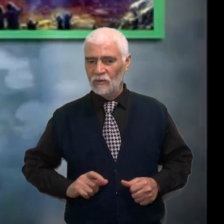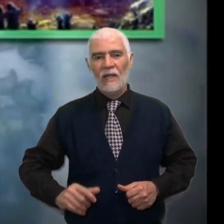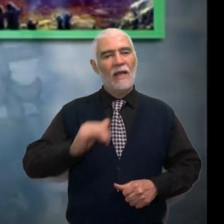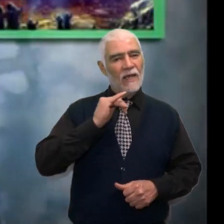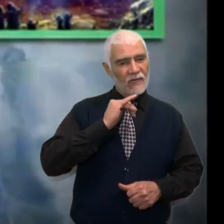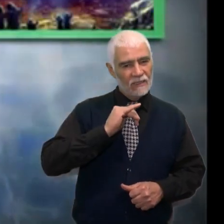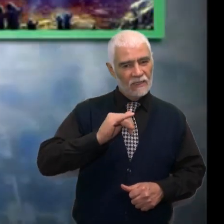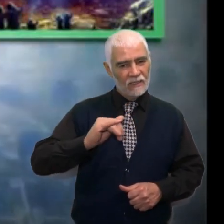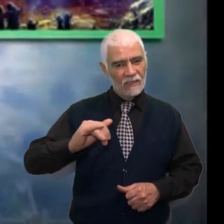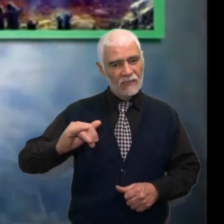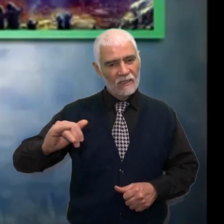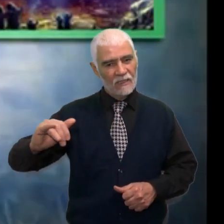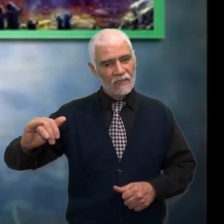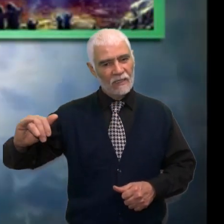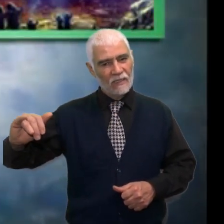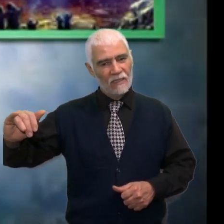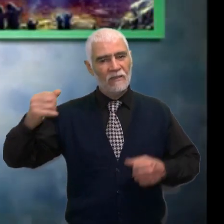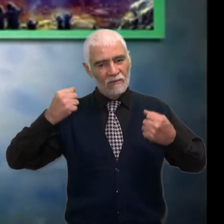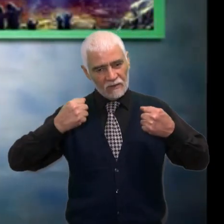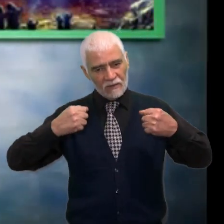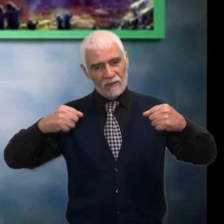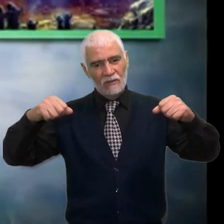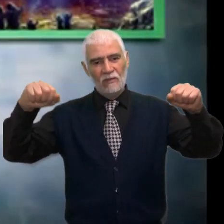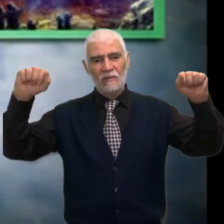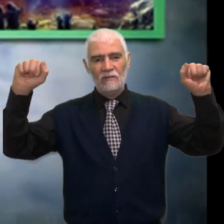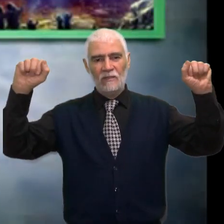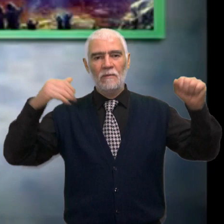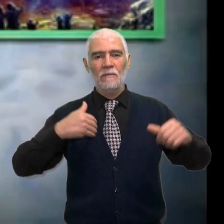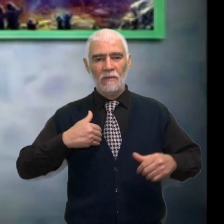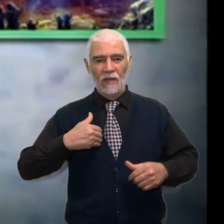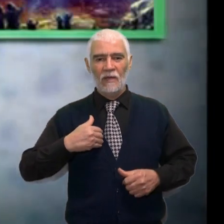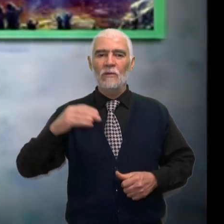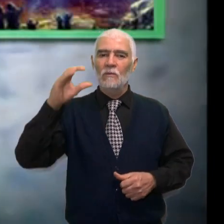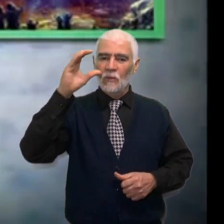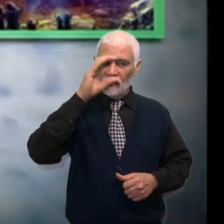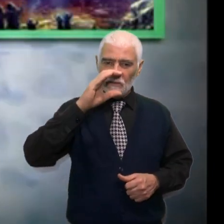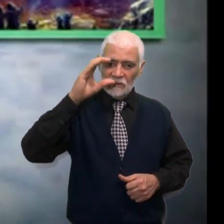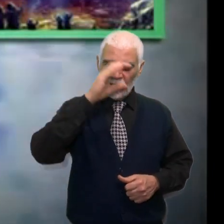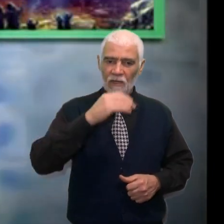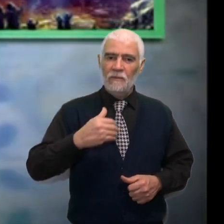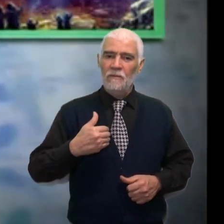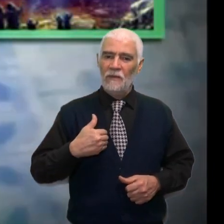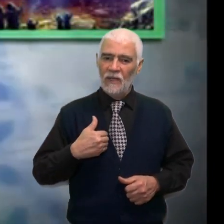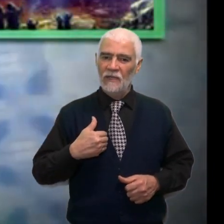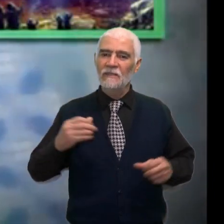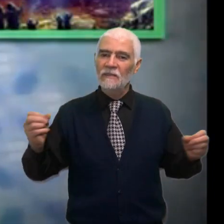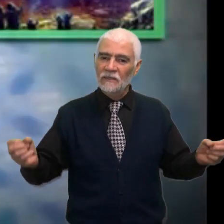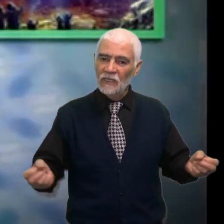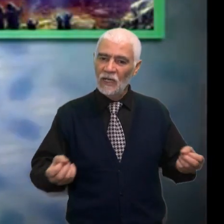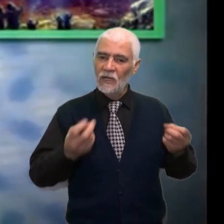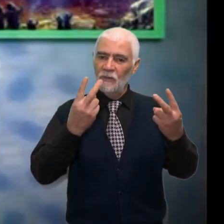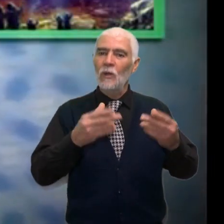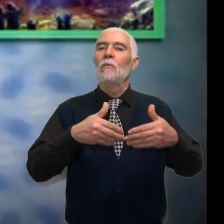Eterna victoria Me busca, me